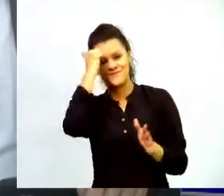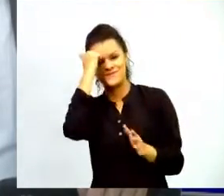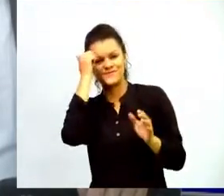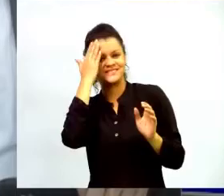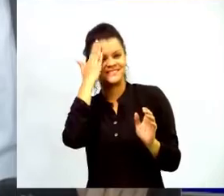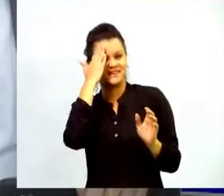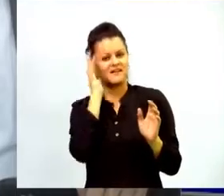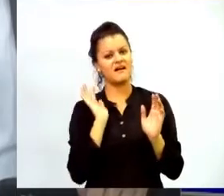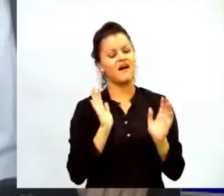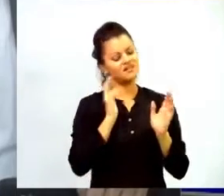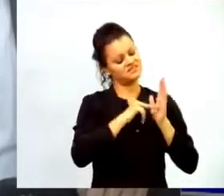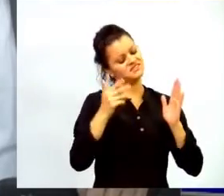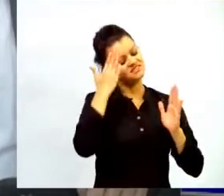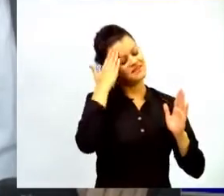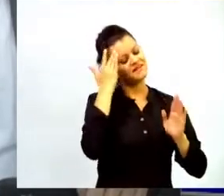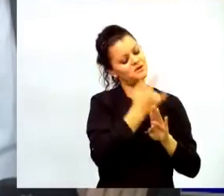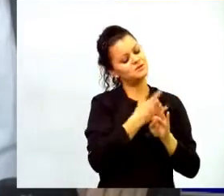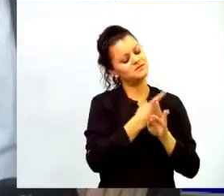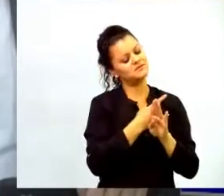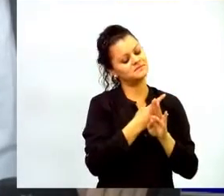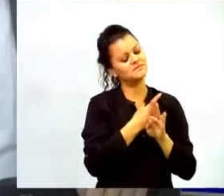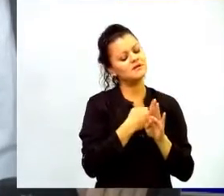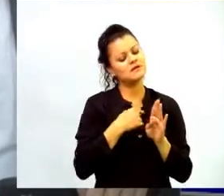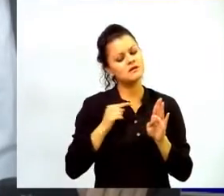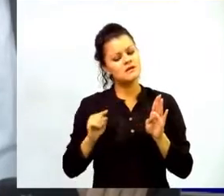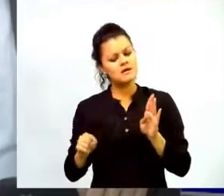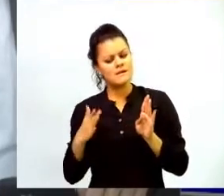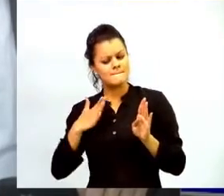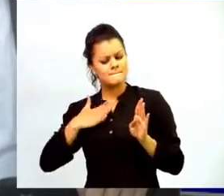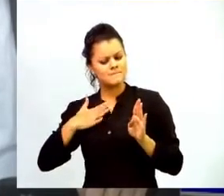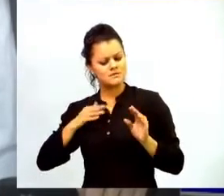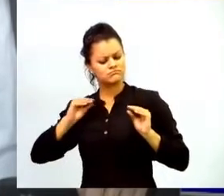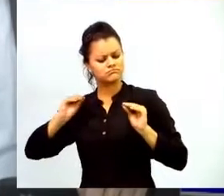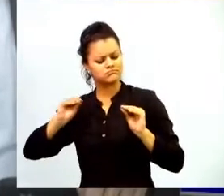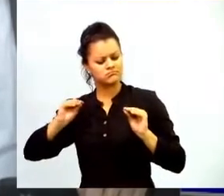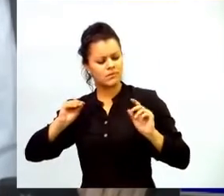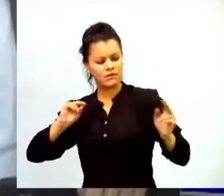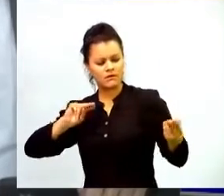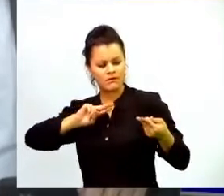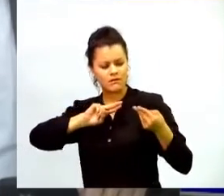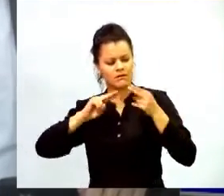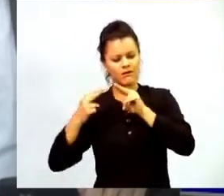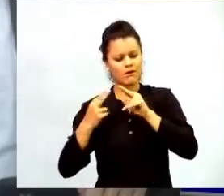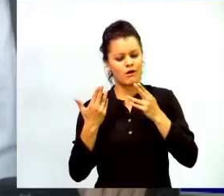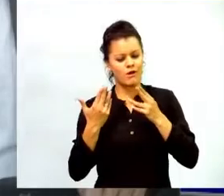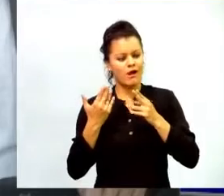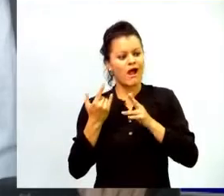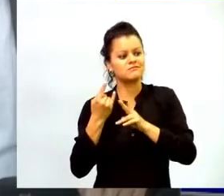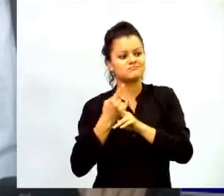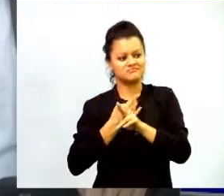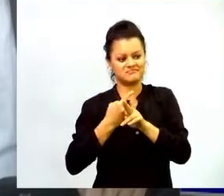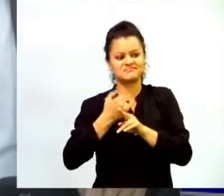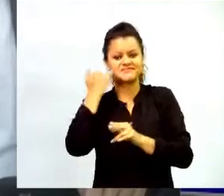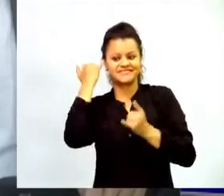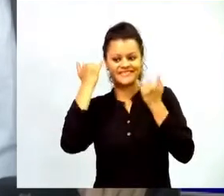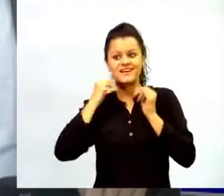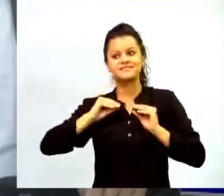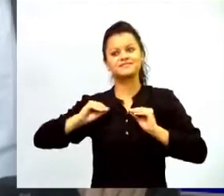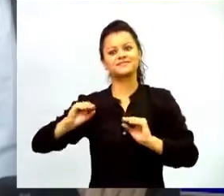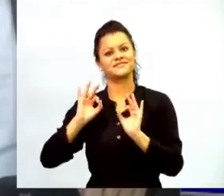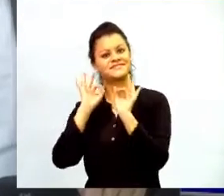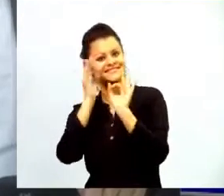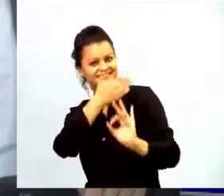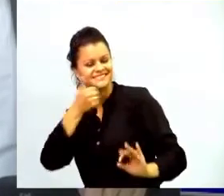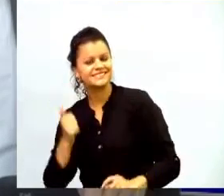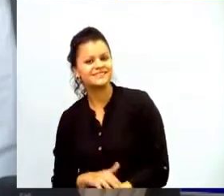cuando él mismo es estudiante de algunos recursos la importancia que tienen iniciativas como las que se están socializando hoy en las que los